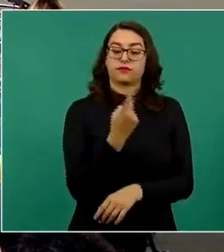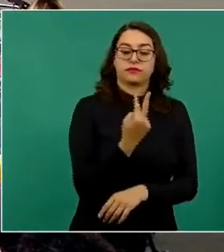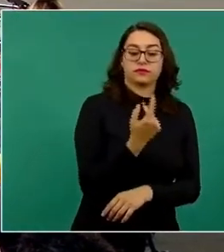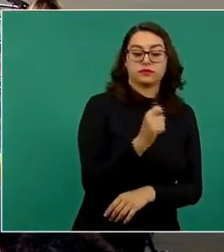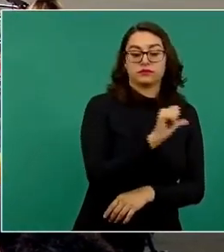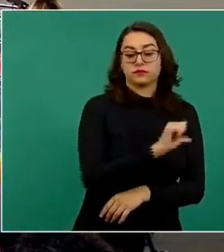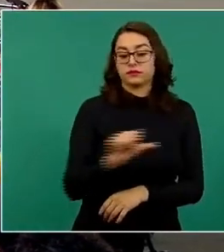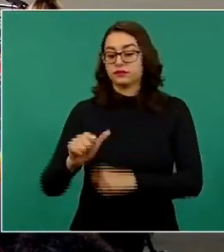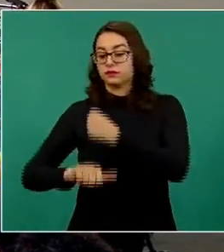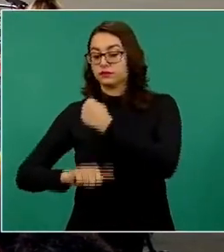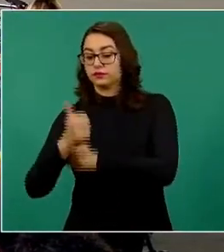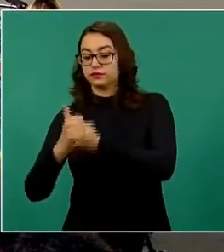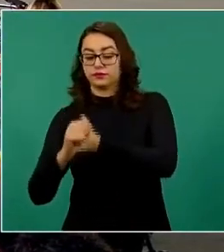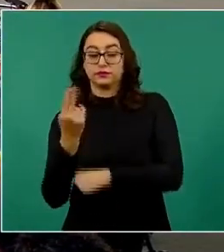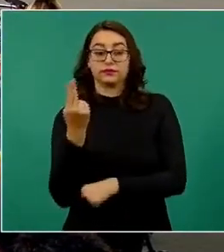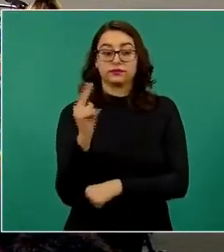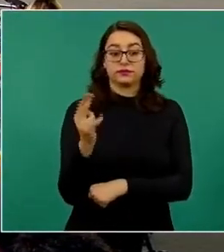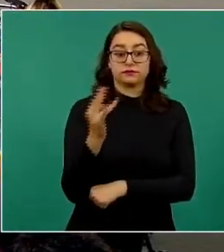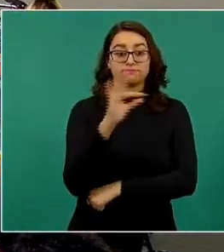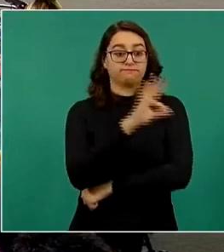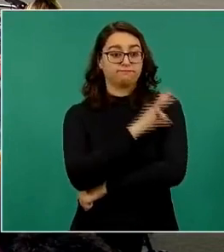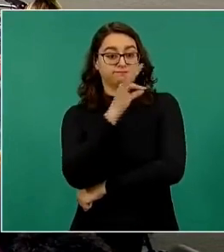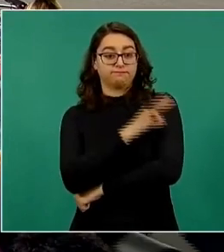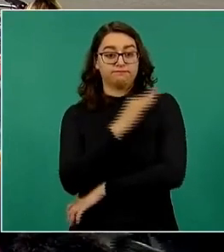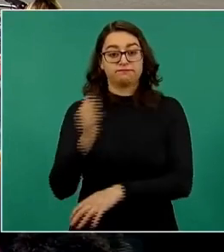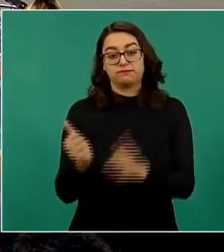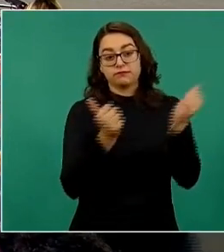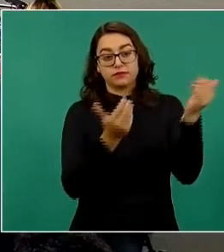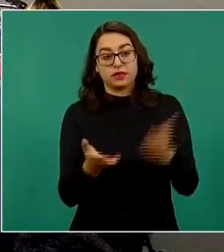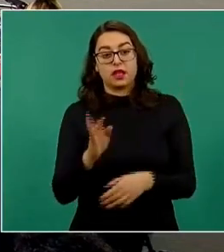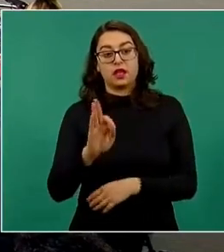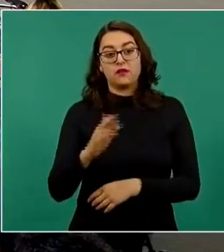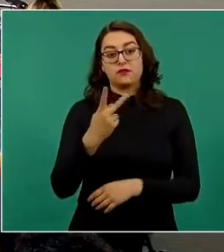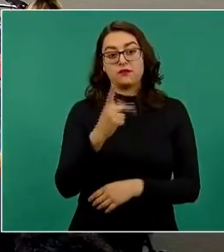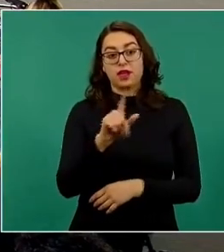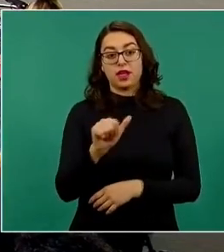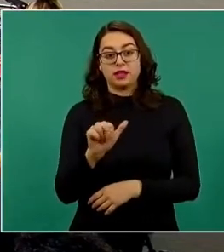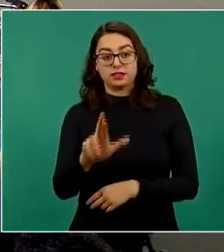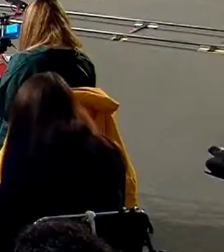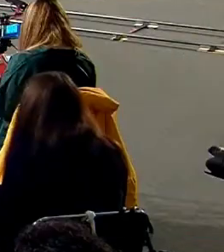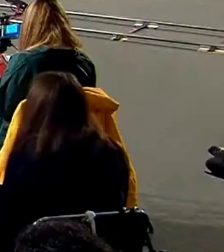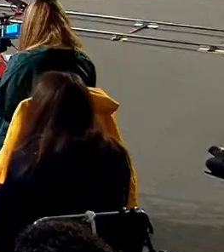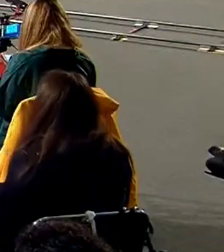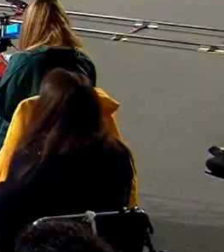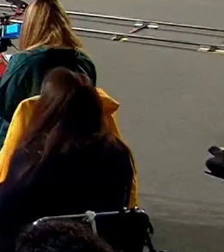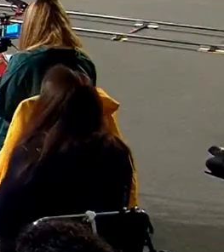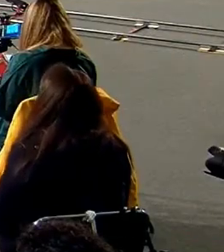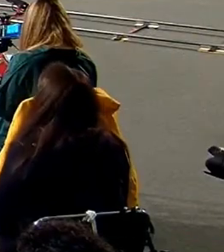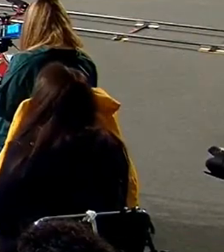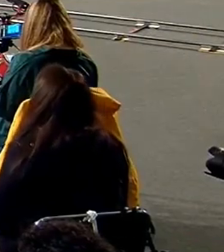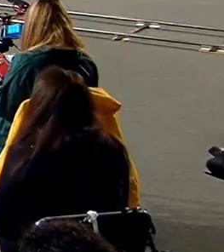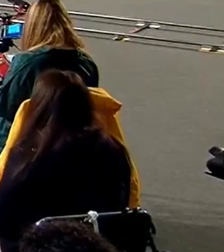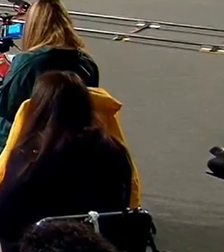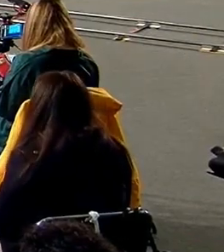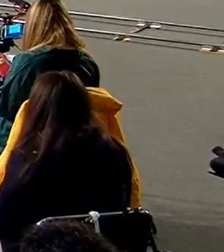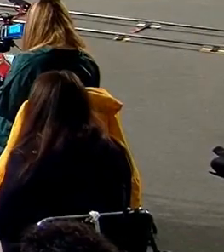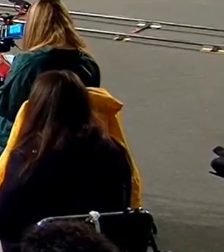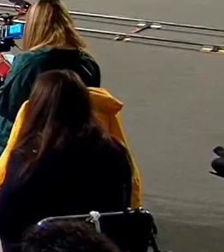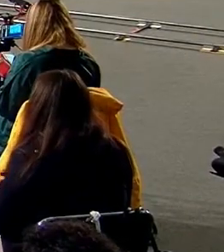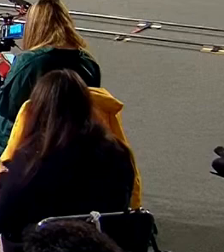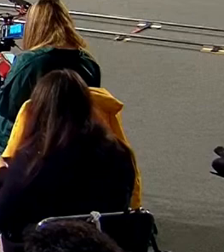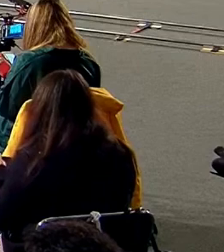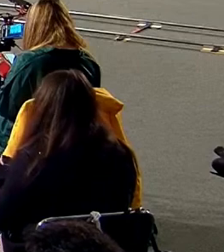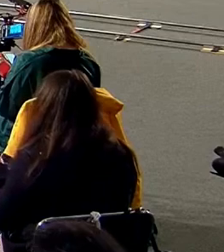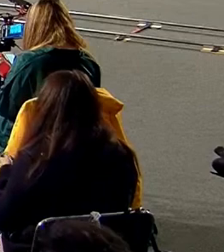noviembre arribaron a nuestro país vacunas de Pfizer, AstraZeneca, CanSino, Sinovac, Sputnik, un total de